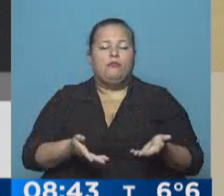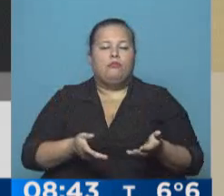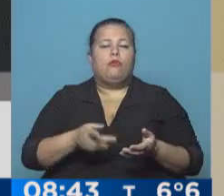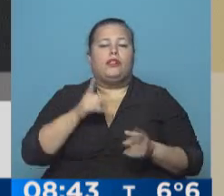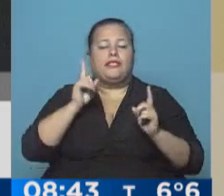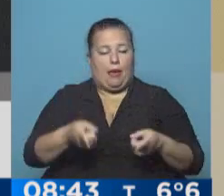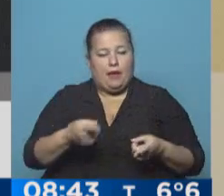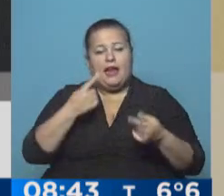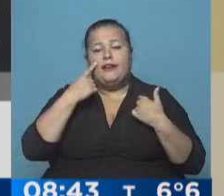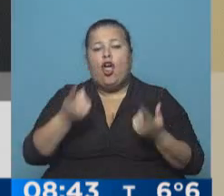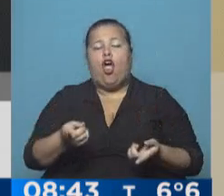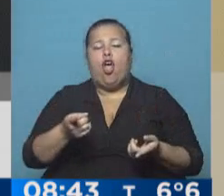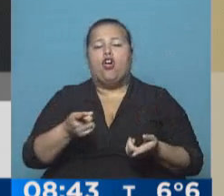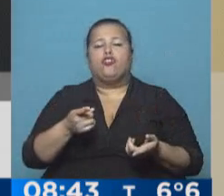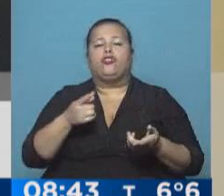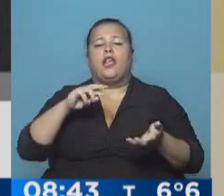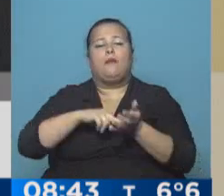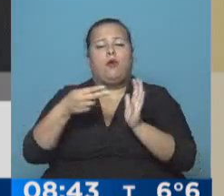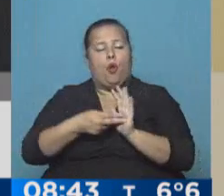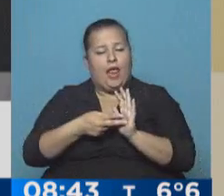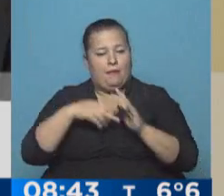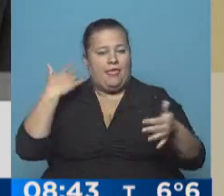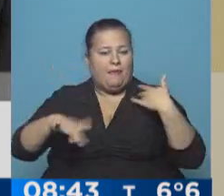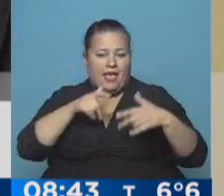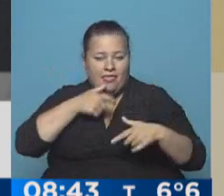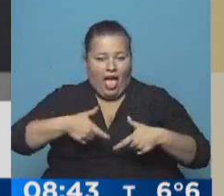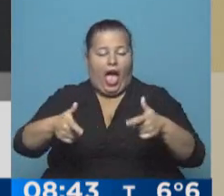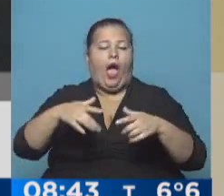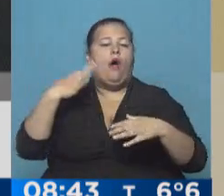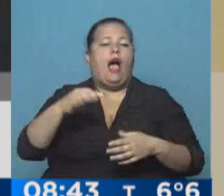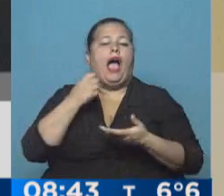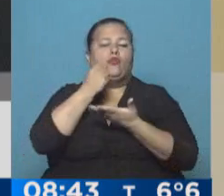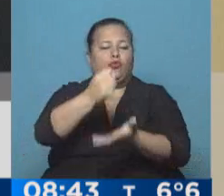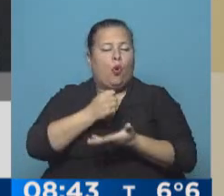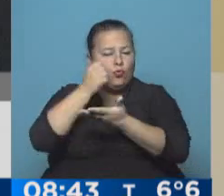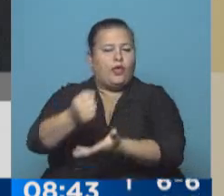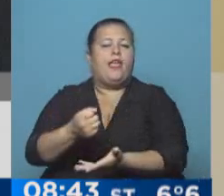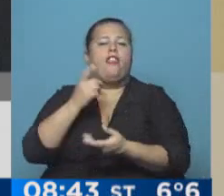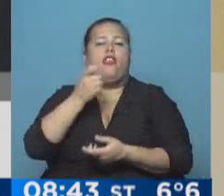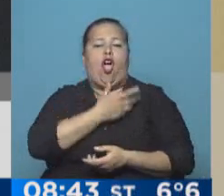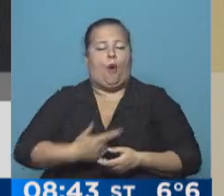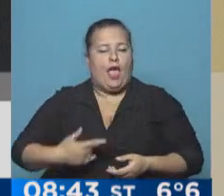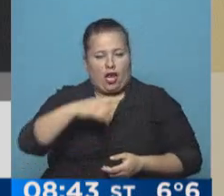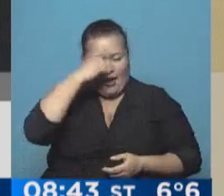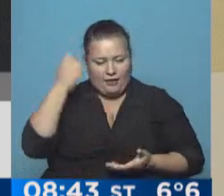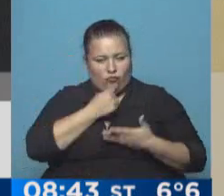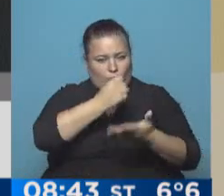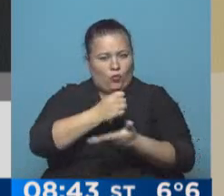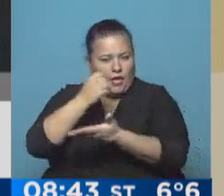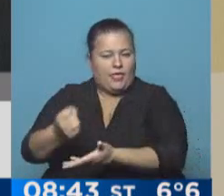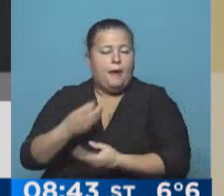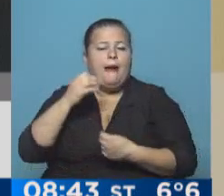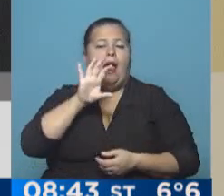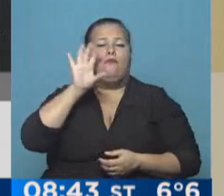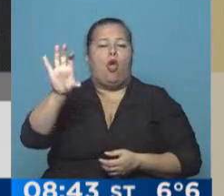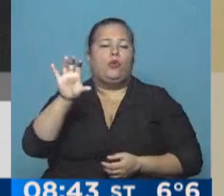además de reconocer el tema y las consecuencias de la emergencia hídrica, había subsidios por parte del gobierno nacional a